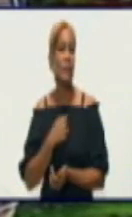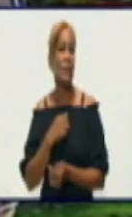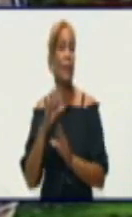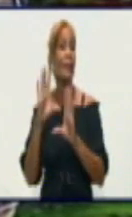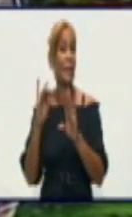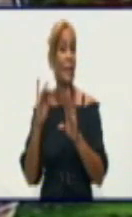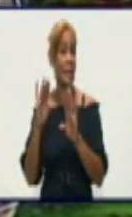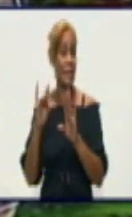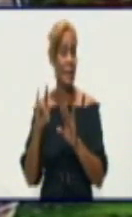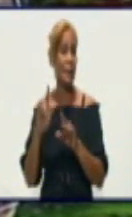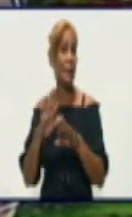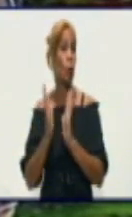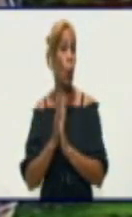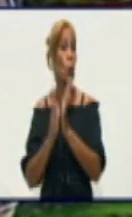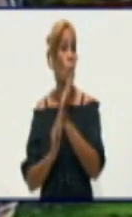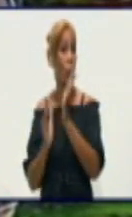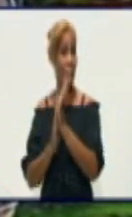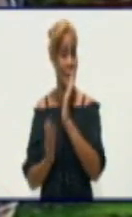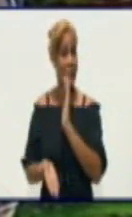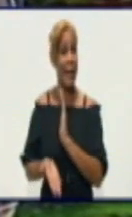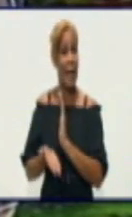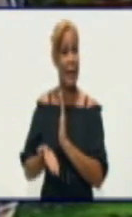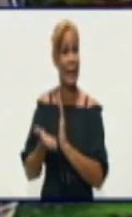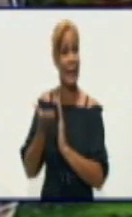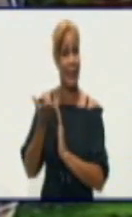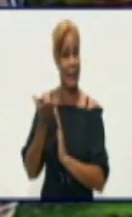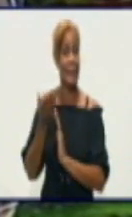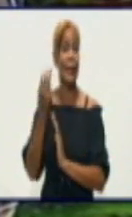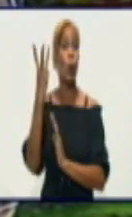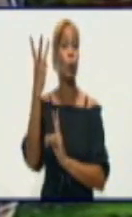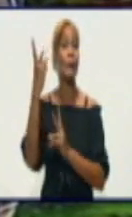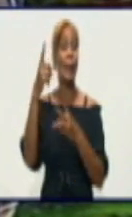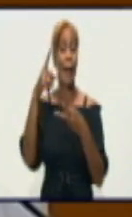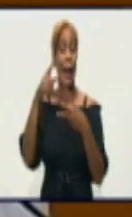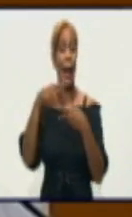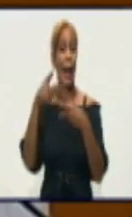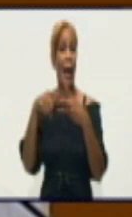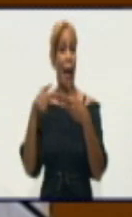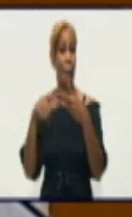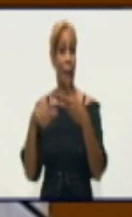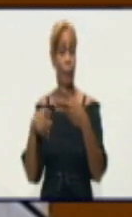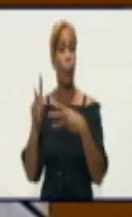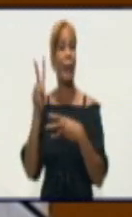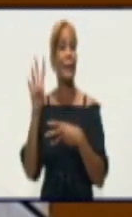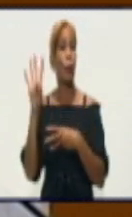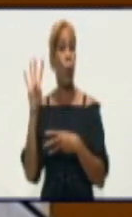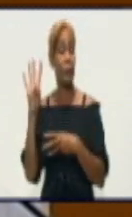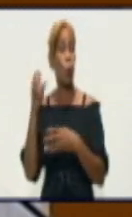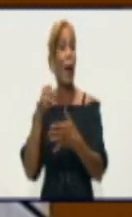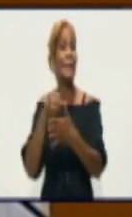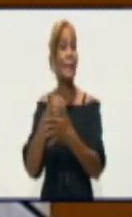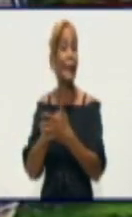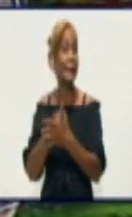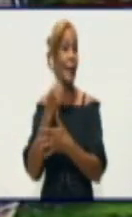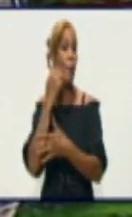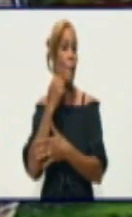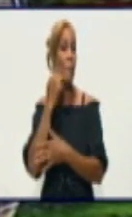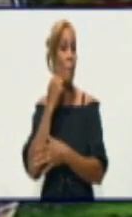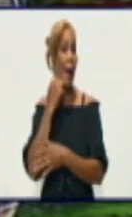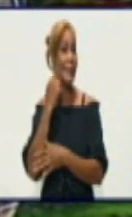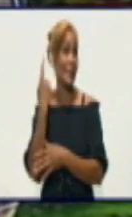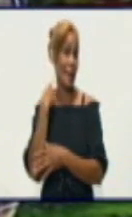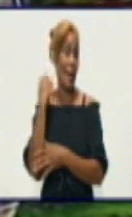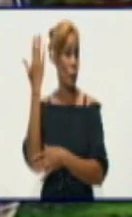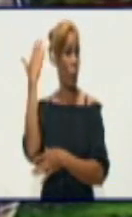se crece desafortunadamente en los tres aspectos, o sea, 24 accidentes más, hay más